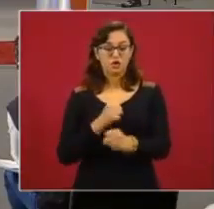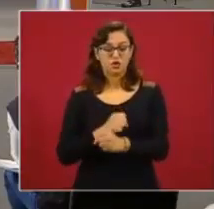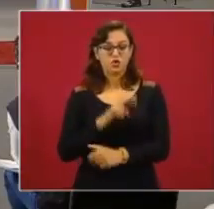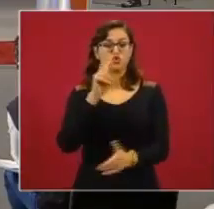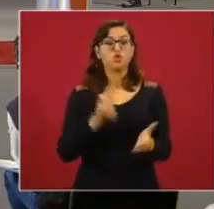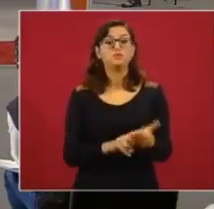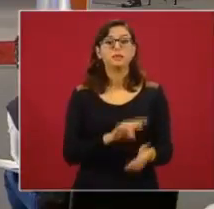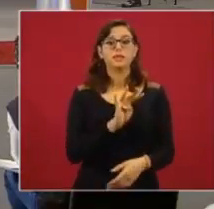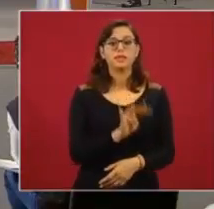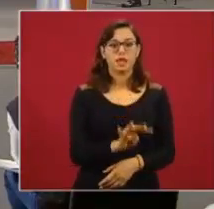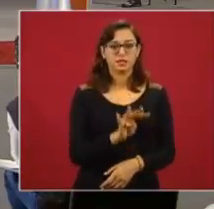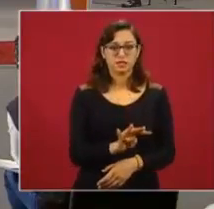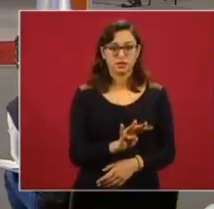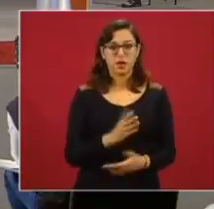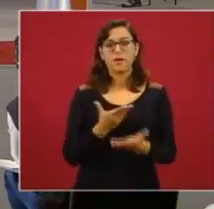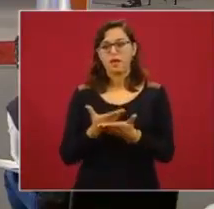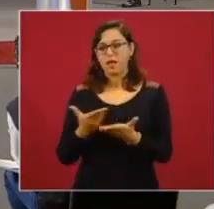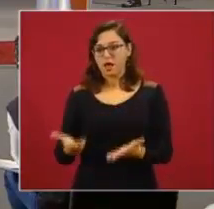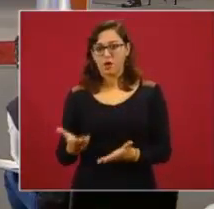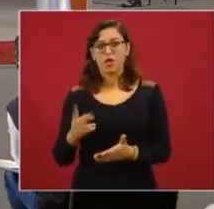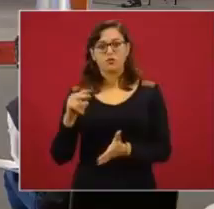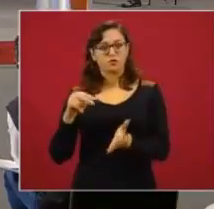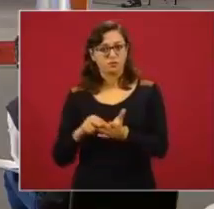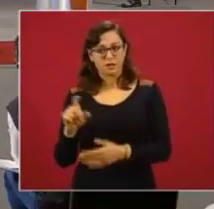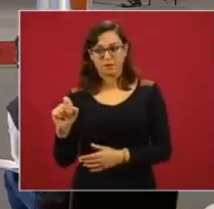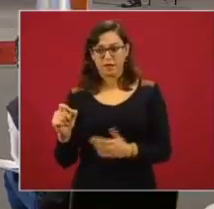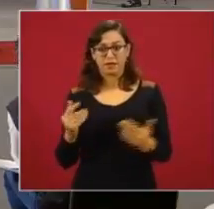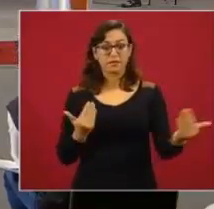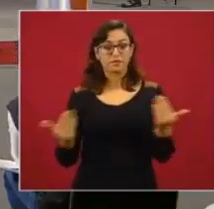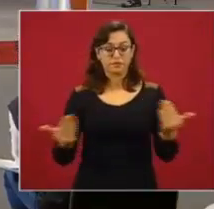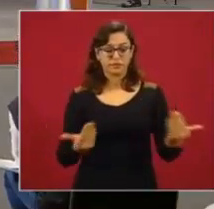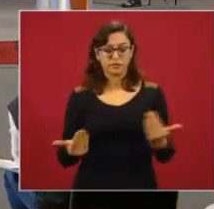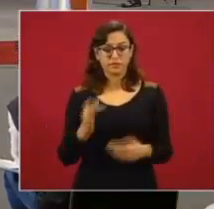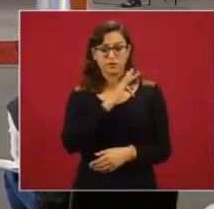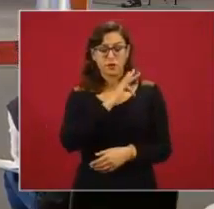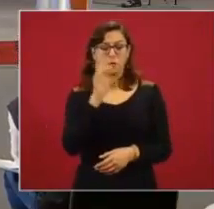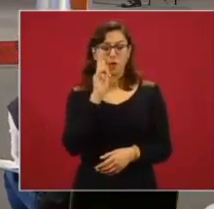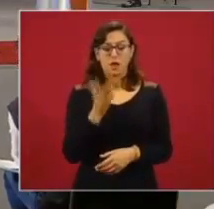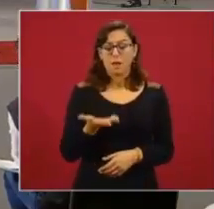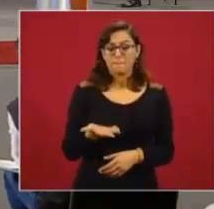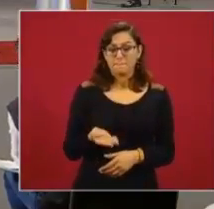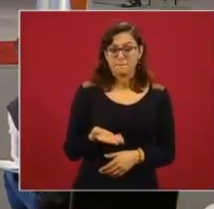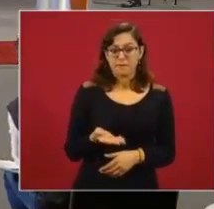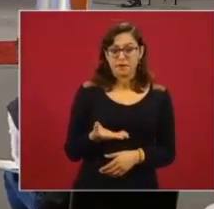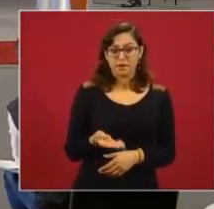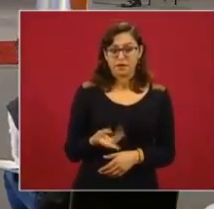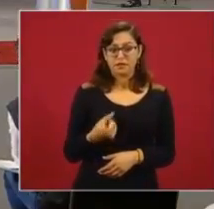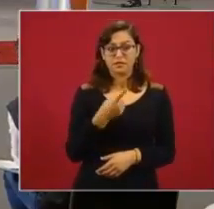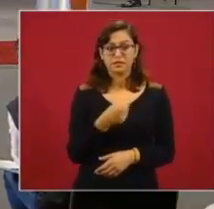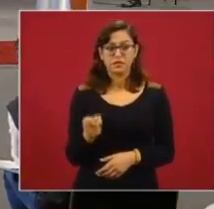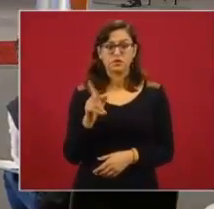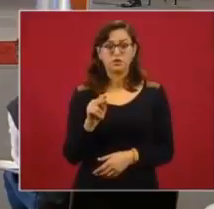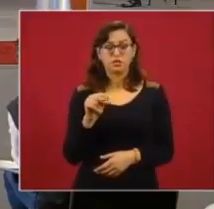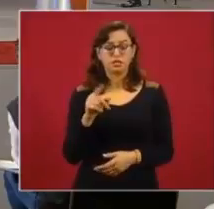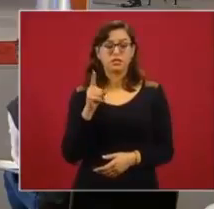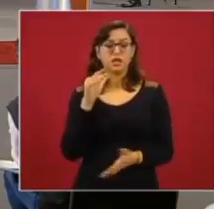y lo que llevamos de este 2020. Y aquí pueden observar marihuana, 142.181 kilogramos.